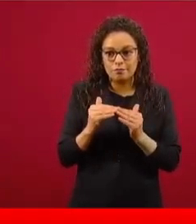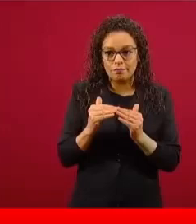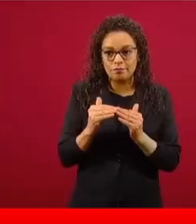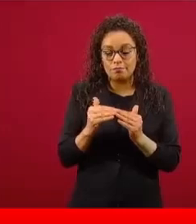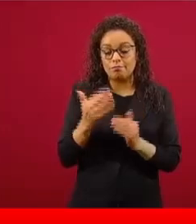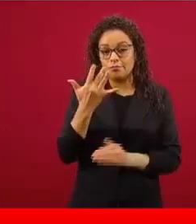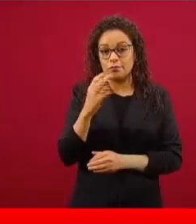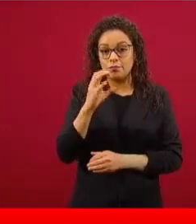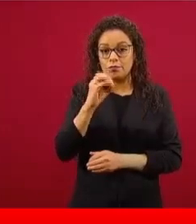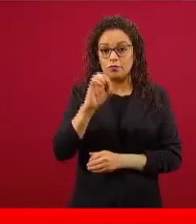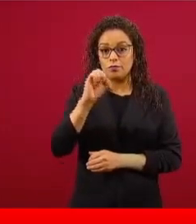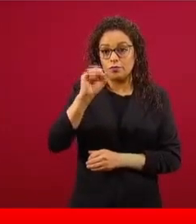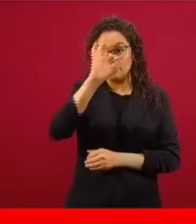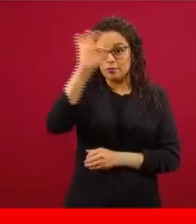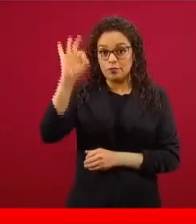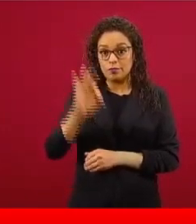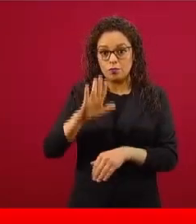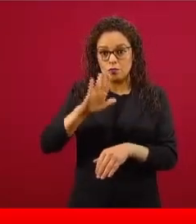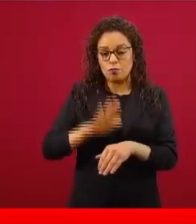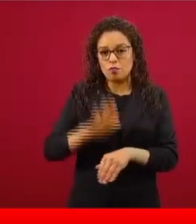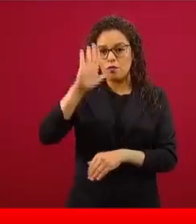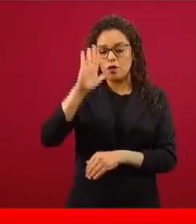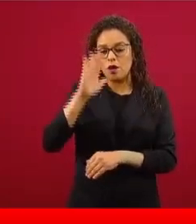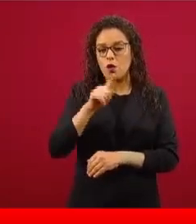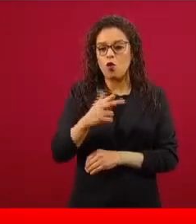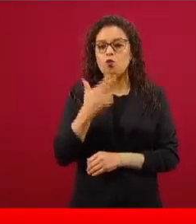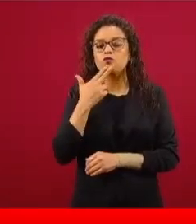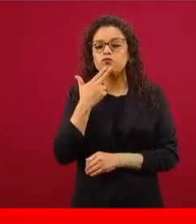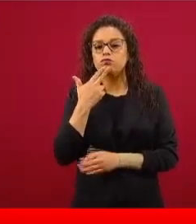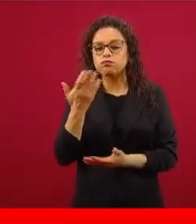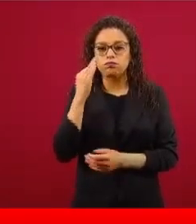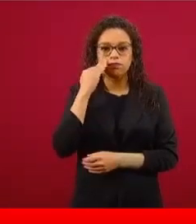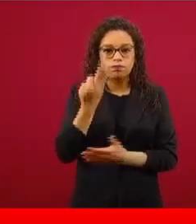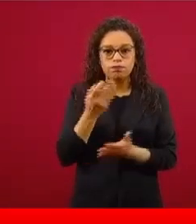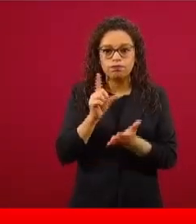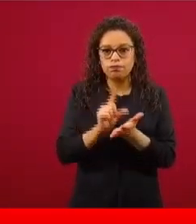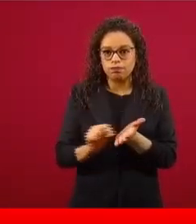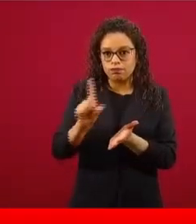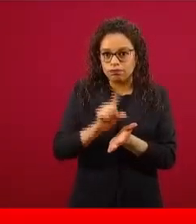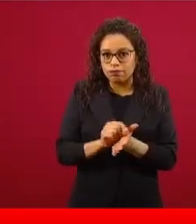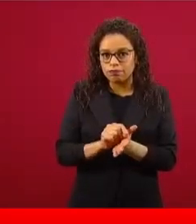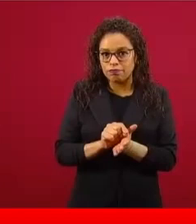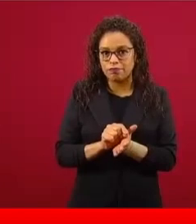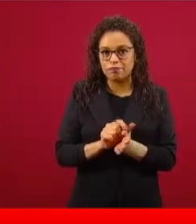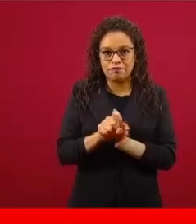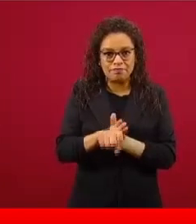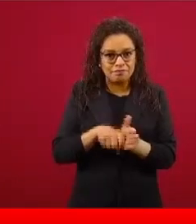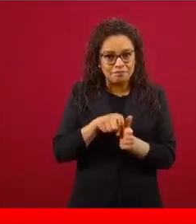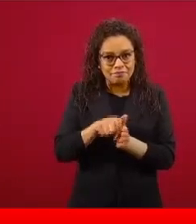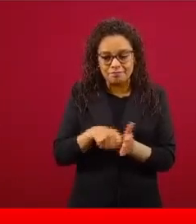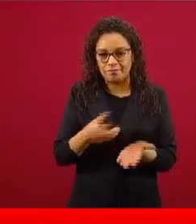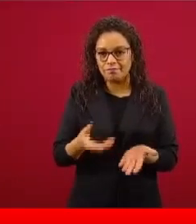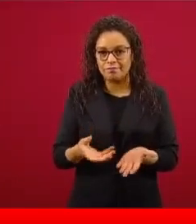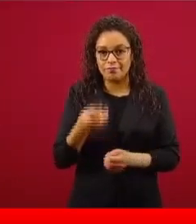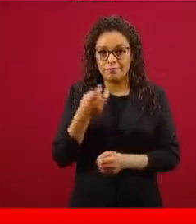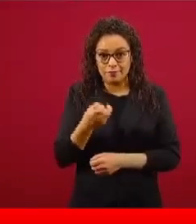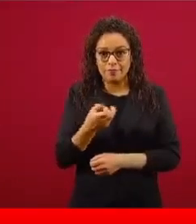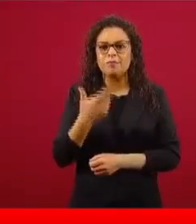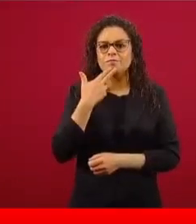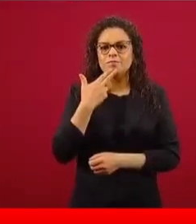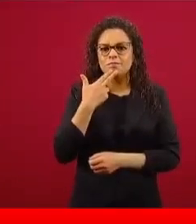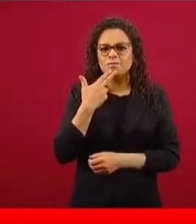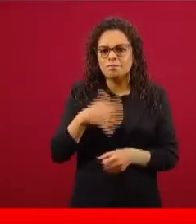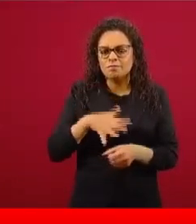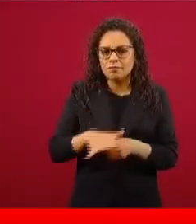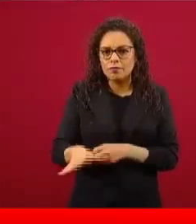por ciento más las redes sociales, son nuestros datos, nuestros datos, no solamente los